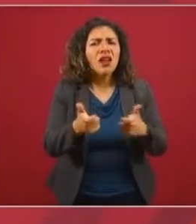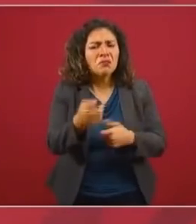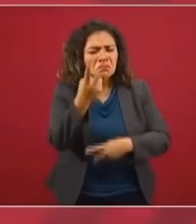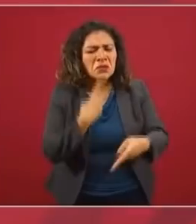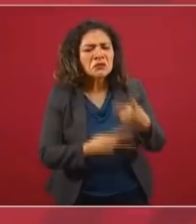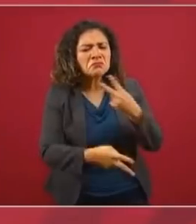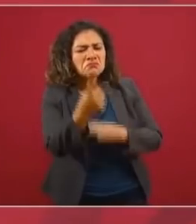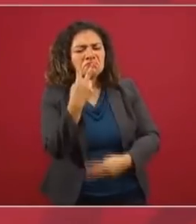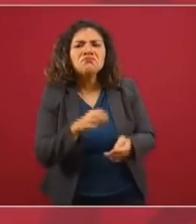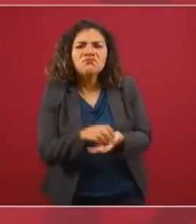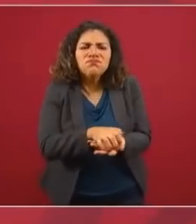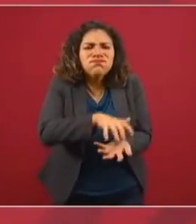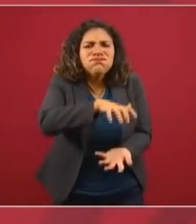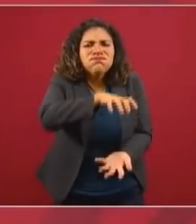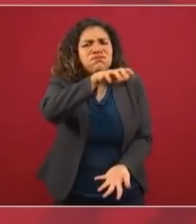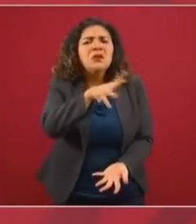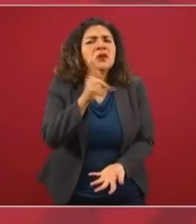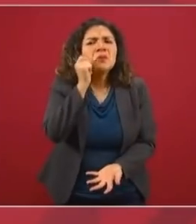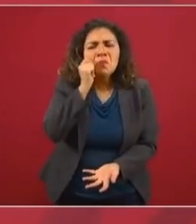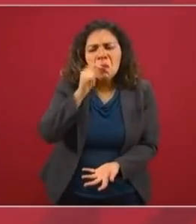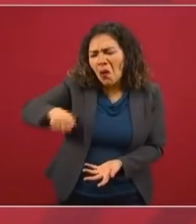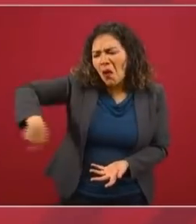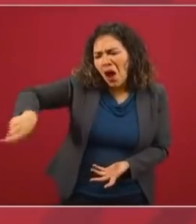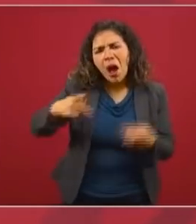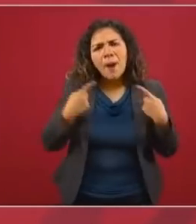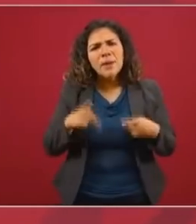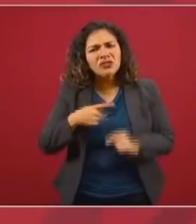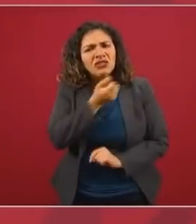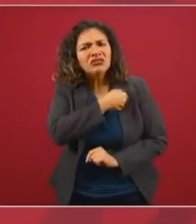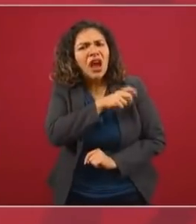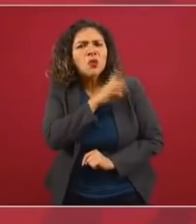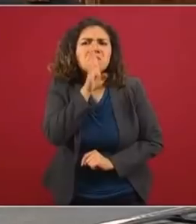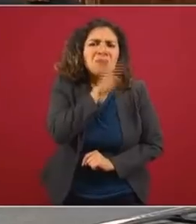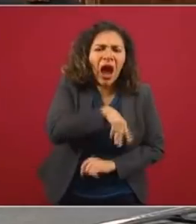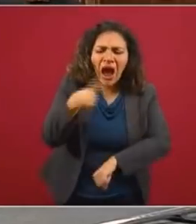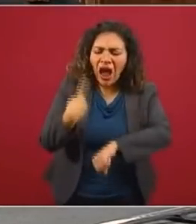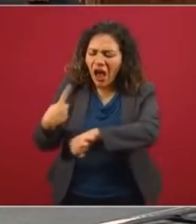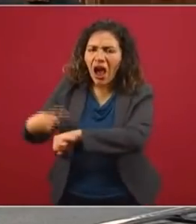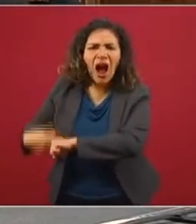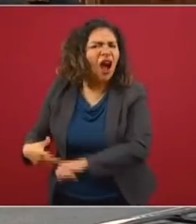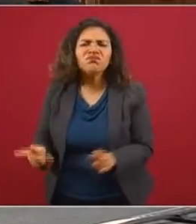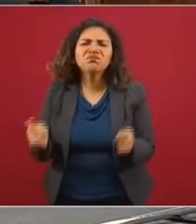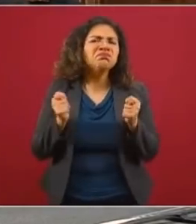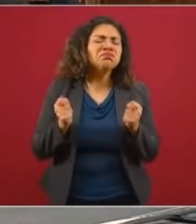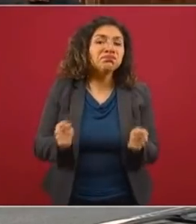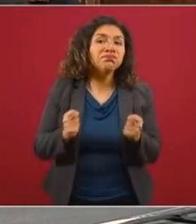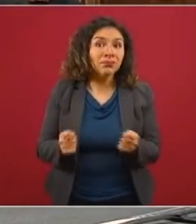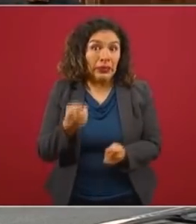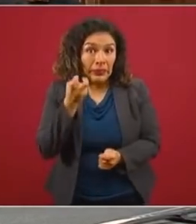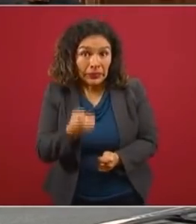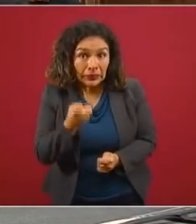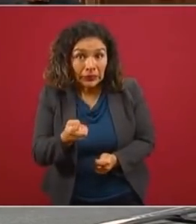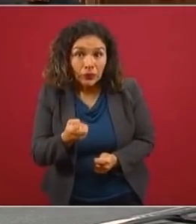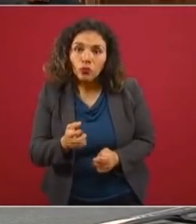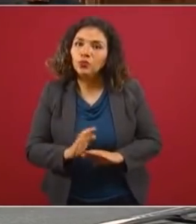sin importar la salud del pueblo, eso lo vamos a